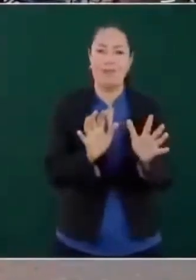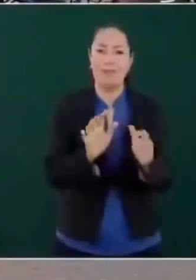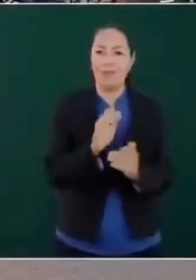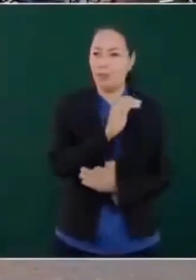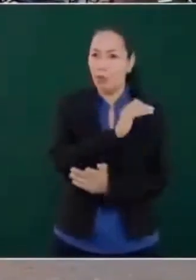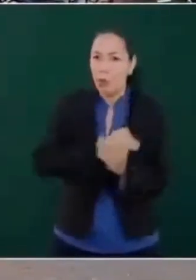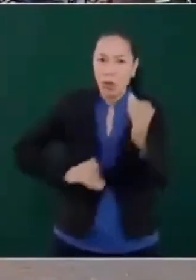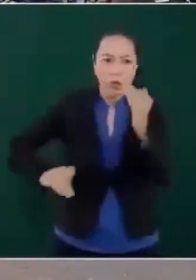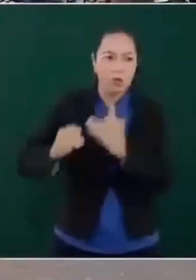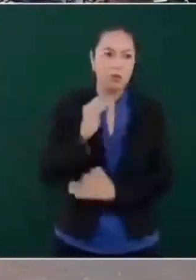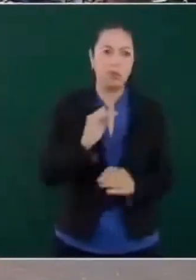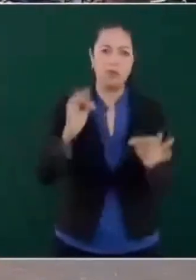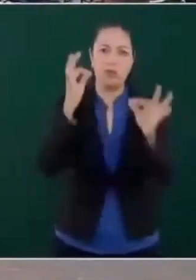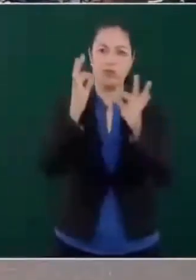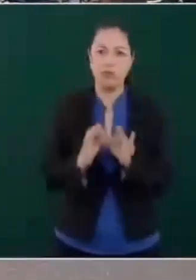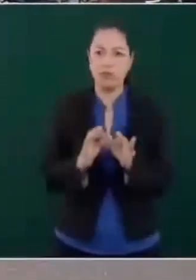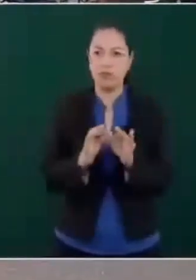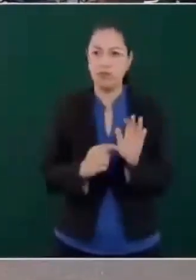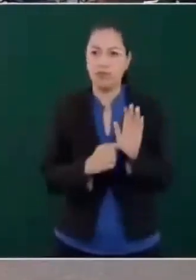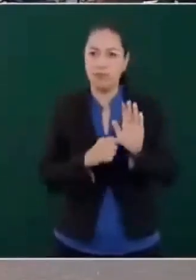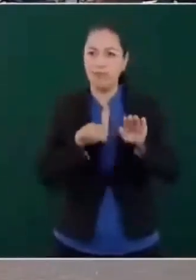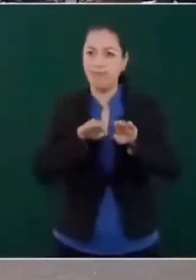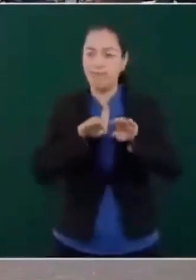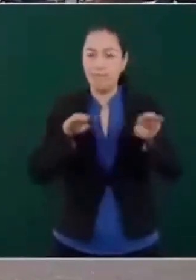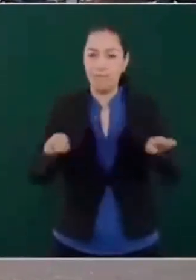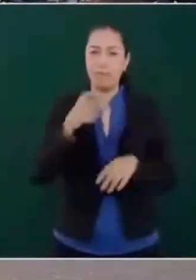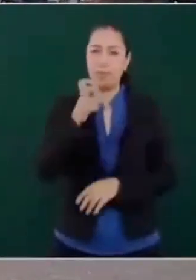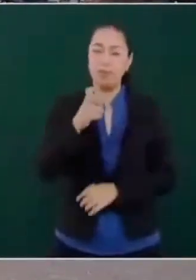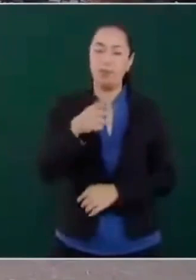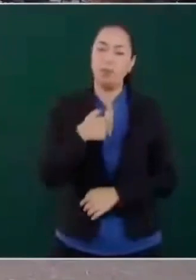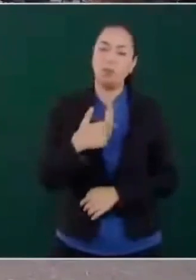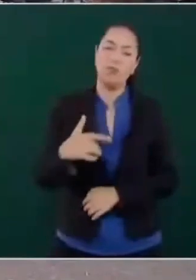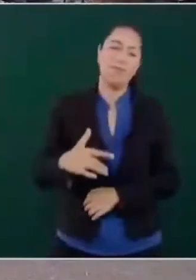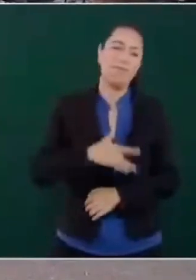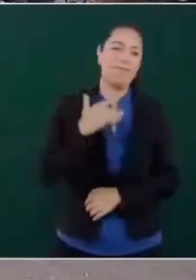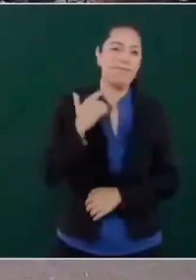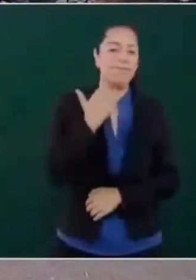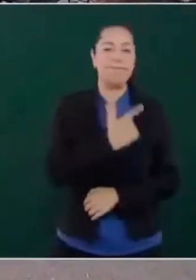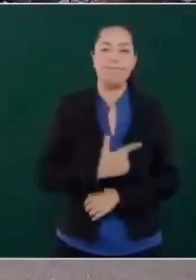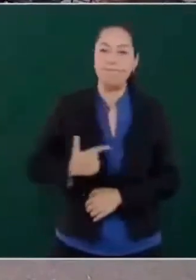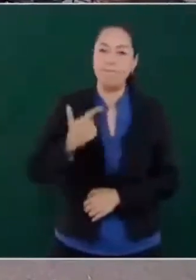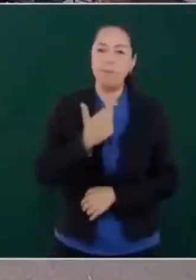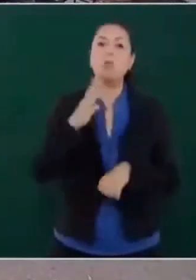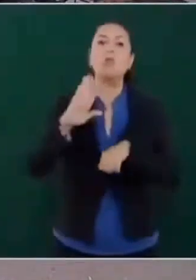Me da muchísimo gusto. Mucho gusto eso. Por el bien del pueblo.